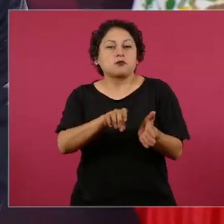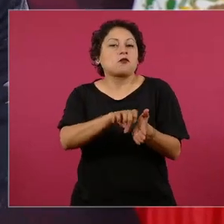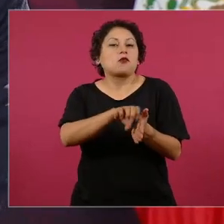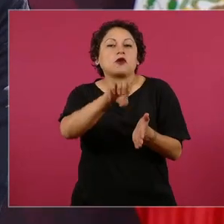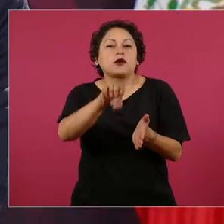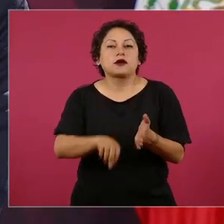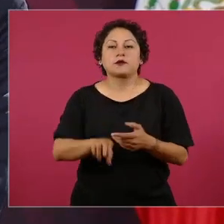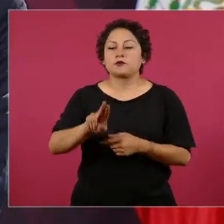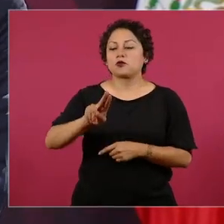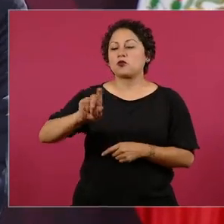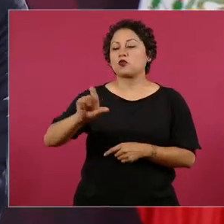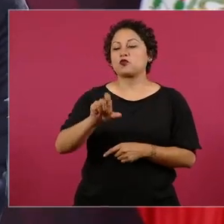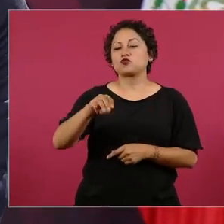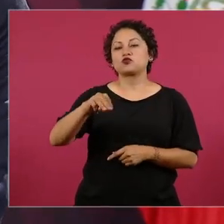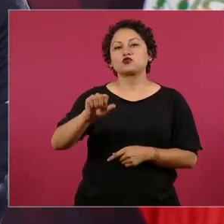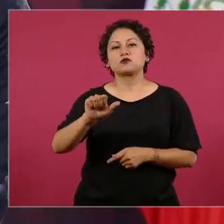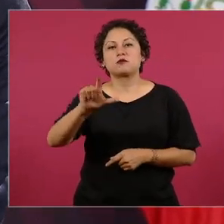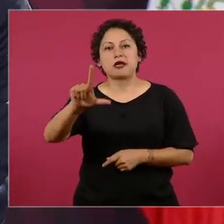Chichen Itza,